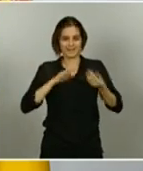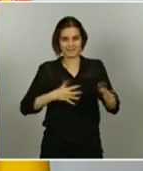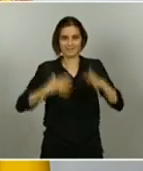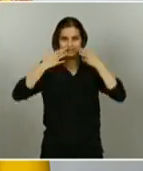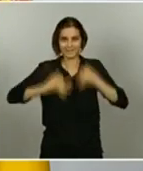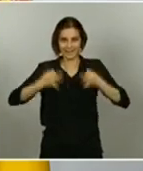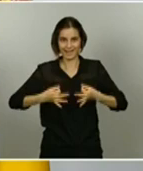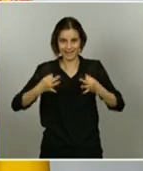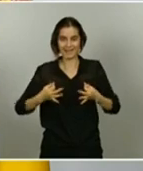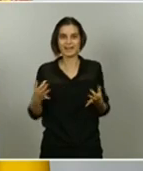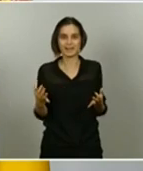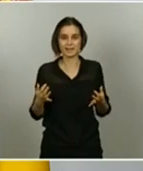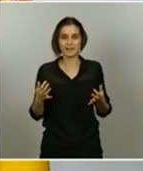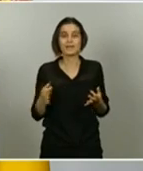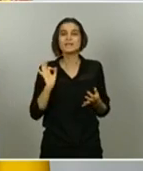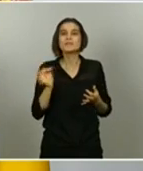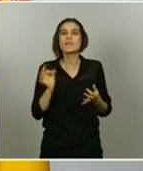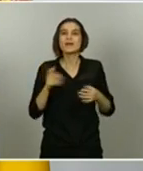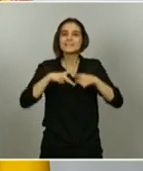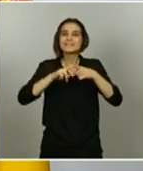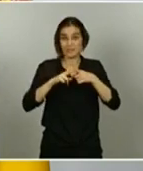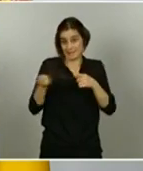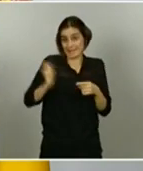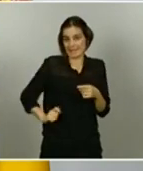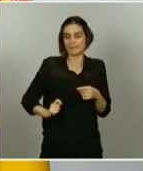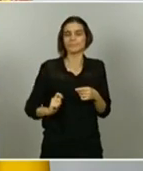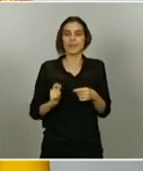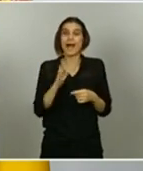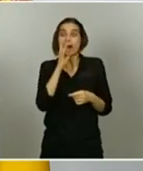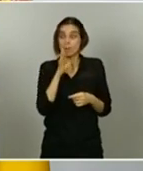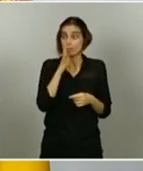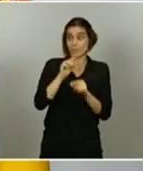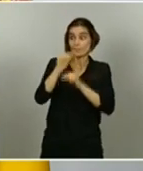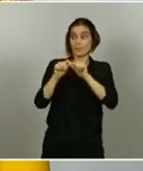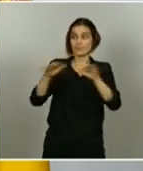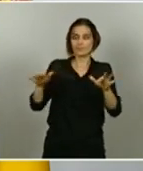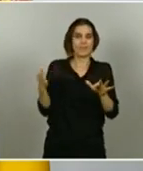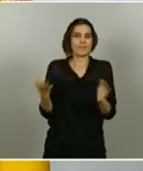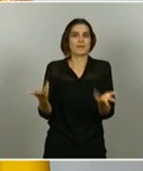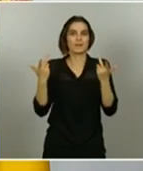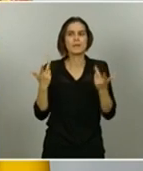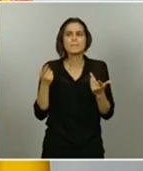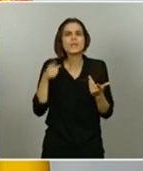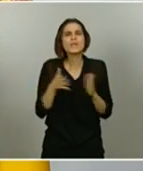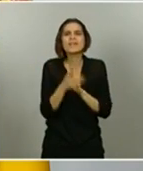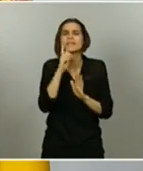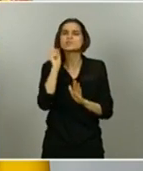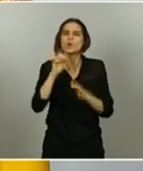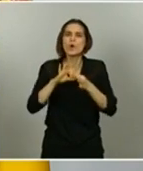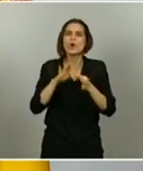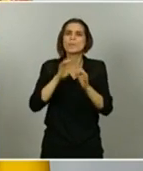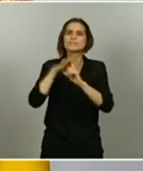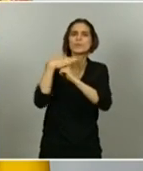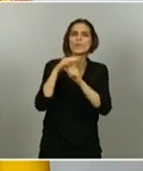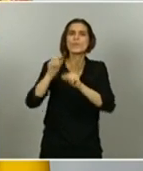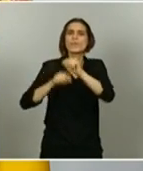nos ha obligado a acelerar. Pero, ojo, que no es una medida coyuntural, es una medida estructural. Porque la pobreza en España no